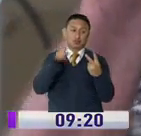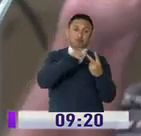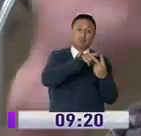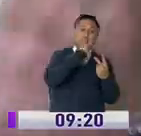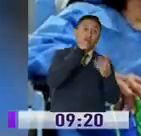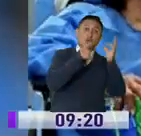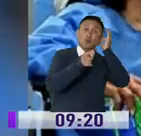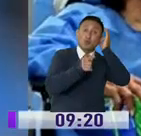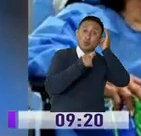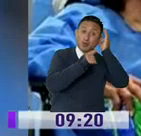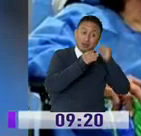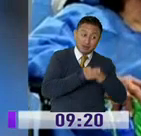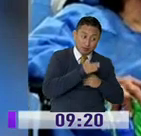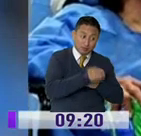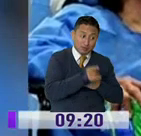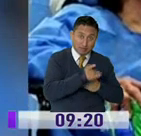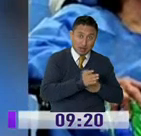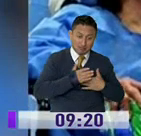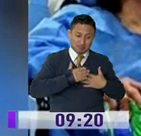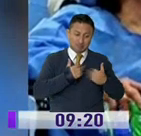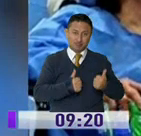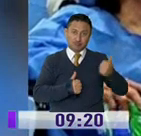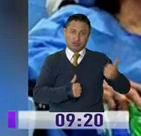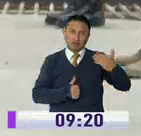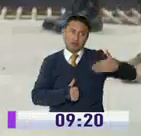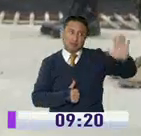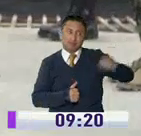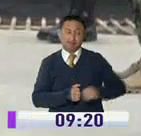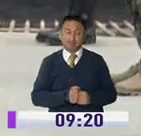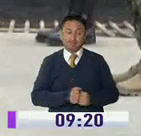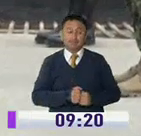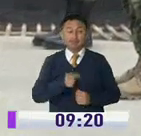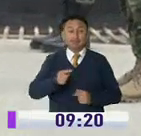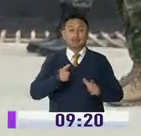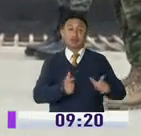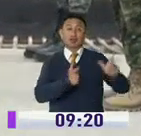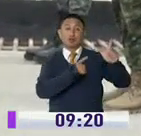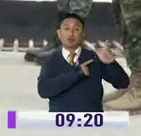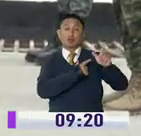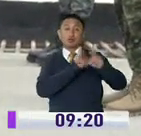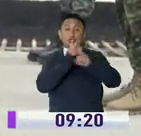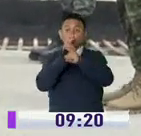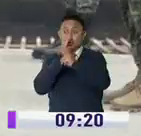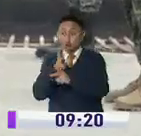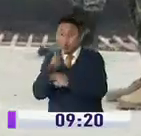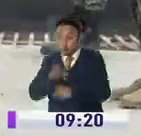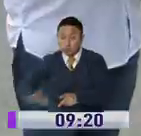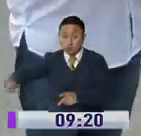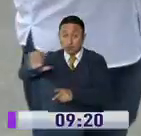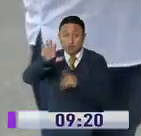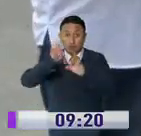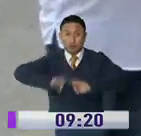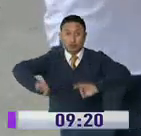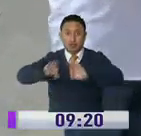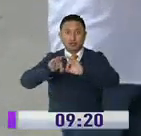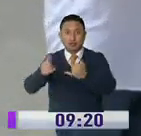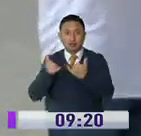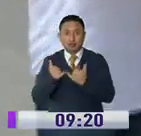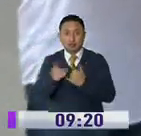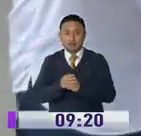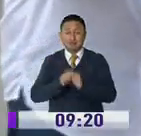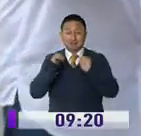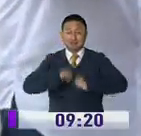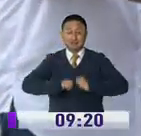paciente cero, quienes fueron dados de alta. La protección de las fuerzas del orden es de suma importancia, por ello se realizan